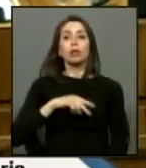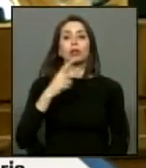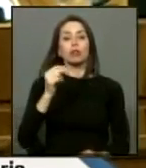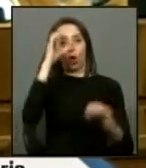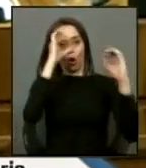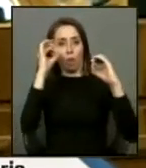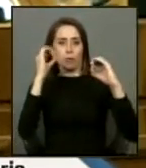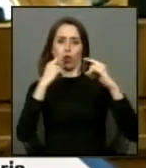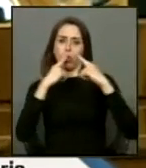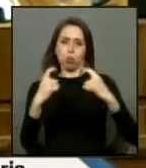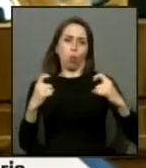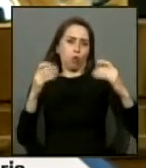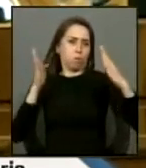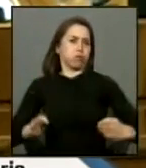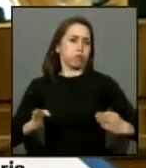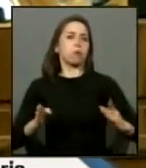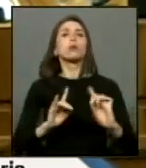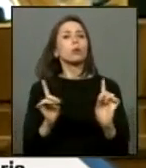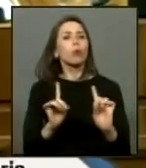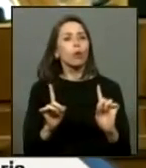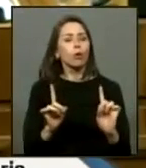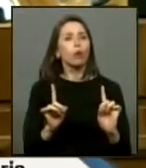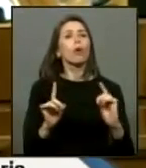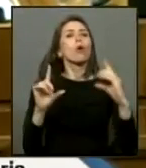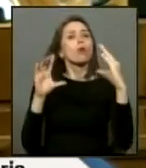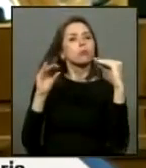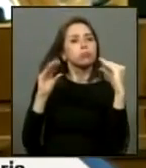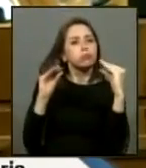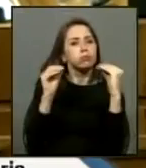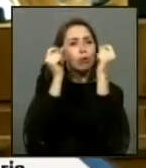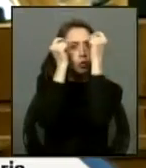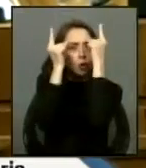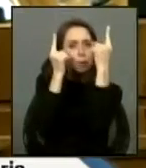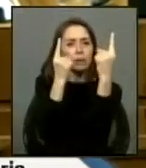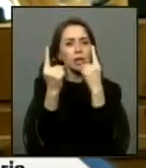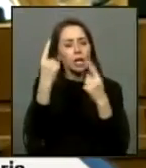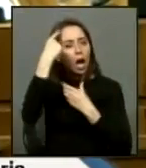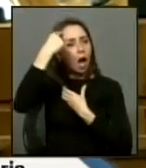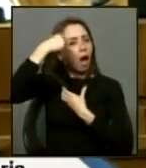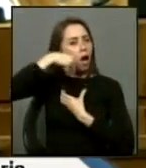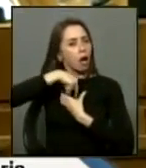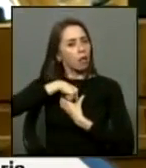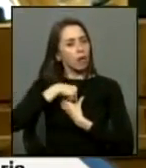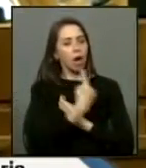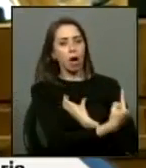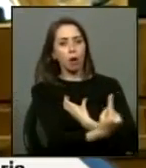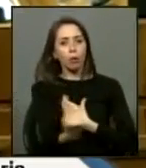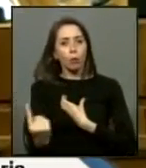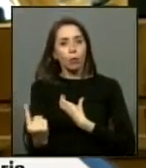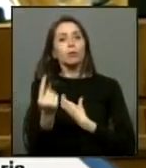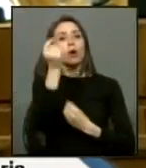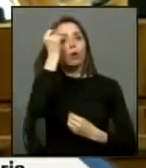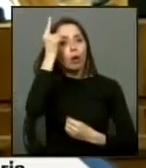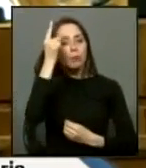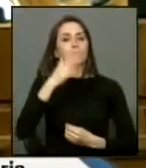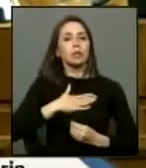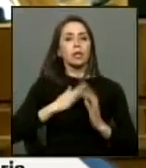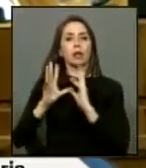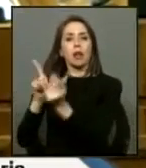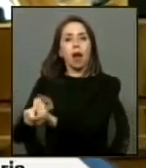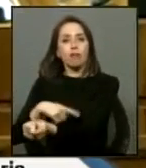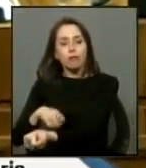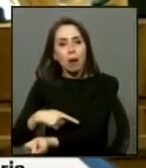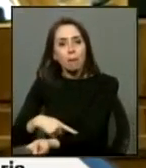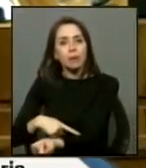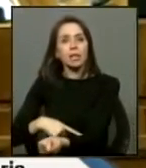nuestras posturas sino echar un entendimiento profundo cada uno de los diputados que estamos aquí en nuestros familiares también